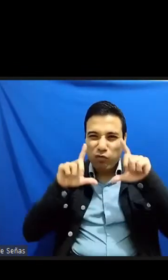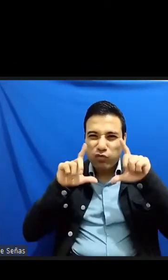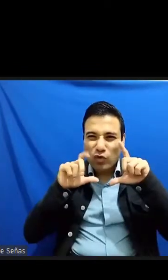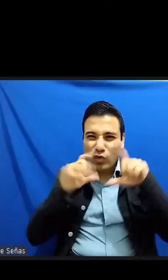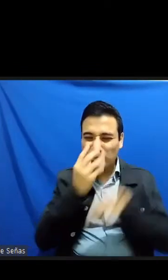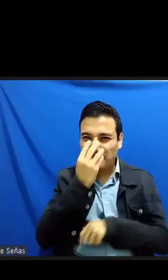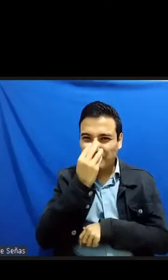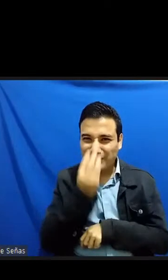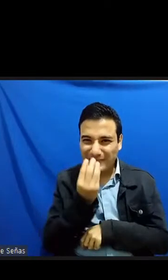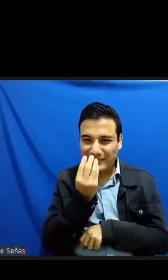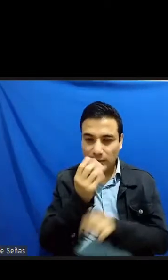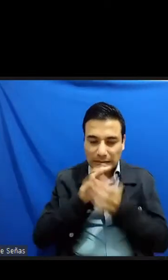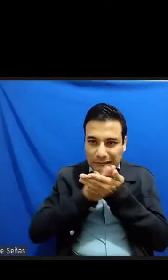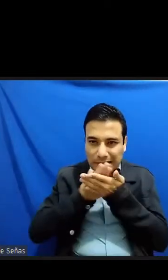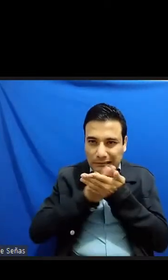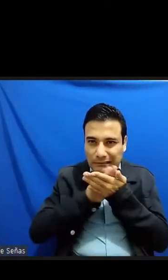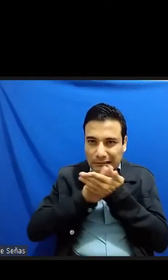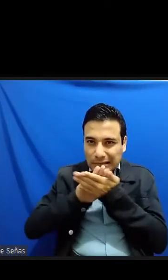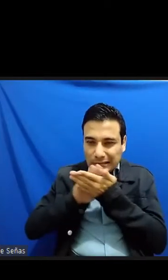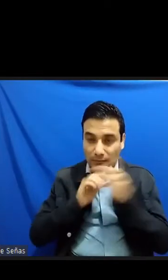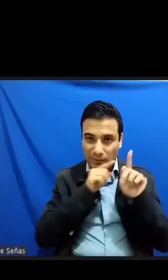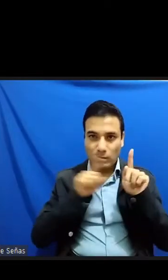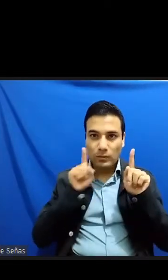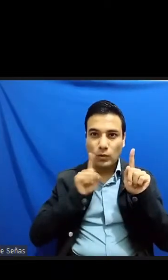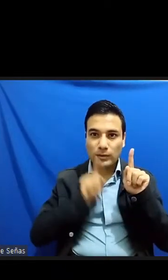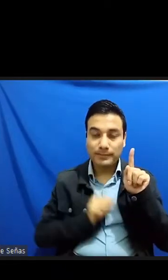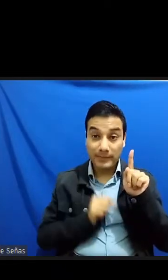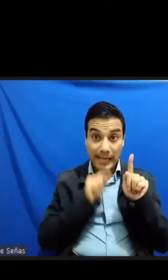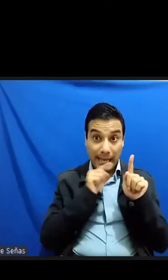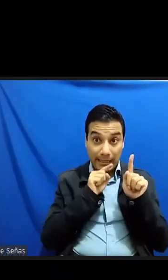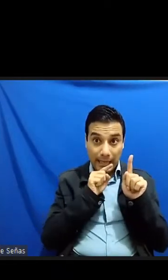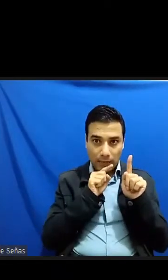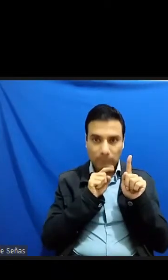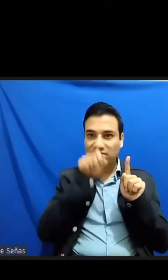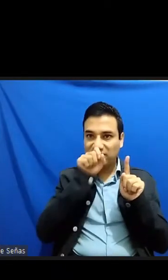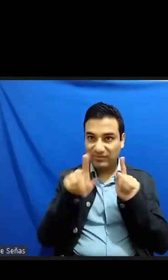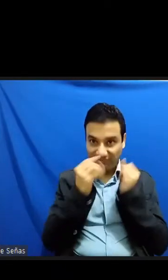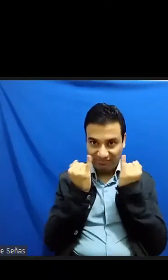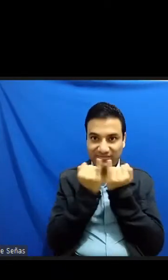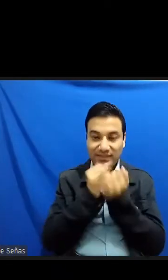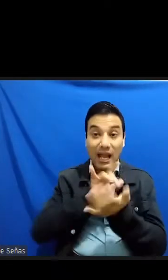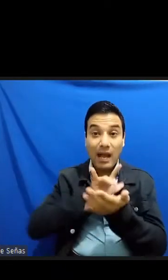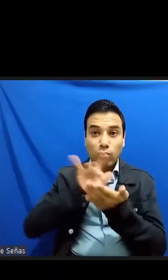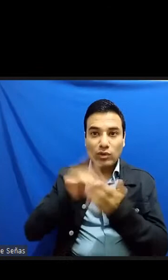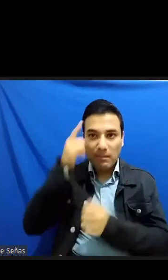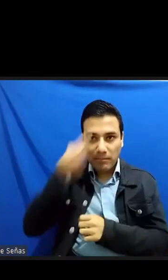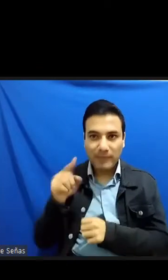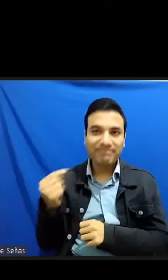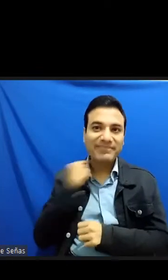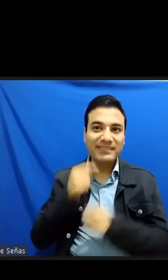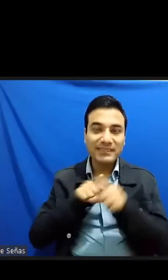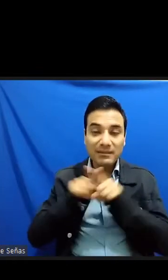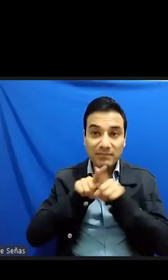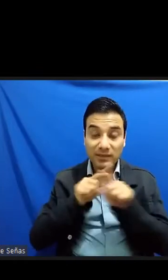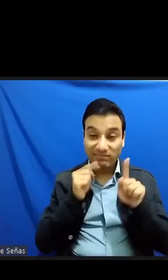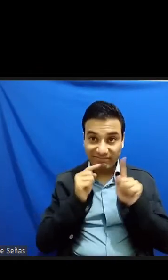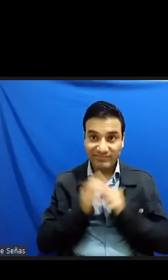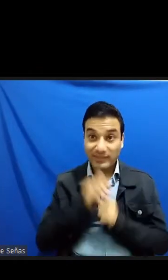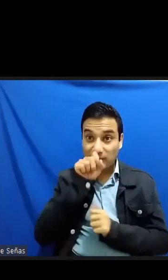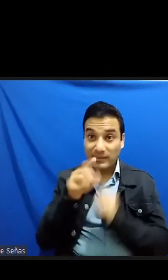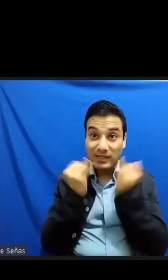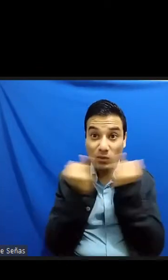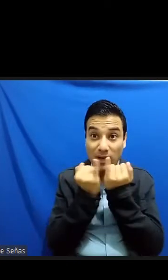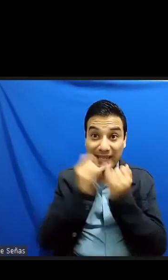álbum familiar estuvo no solo involucrada en este crimen sino también en el del sirviente de